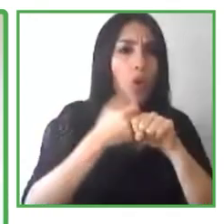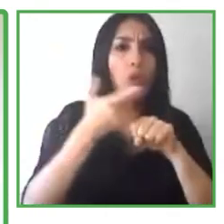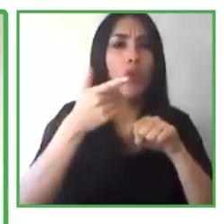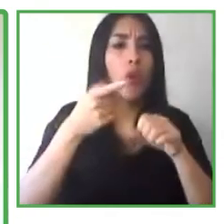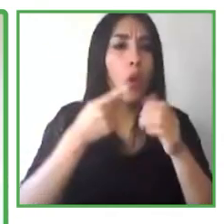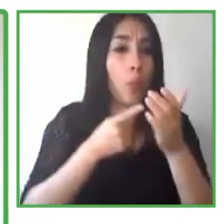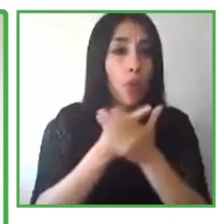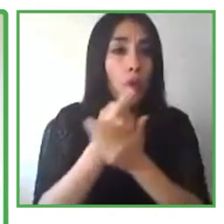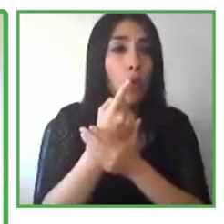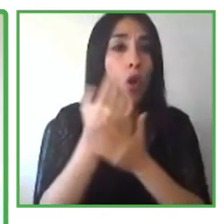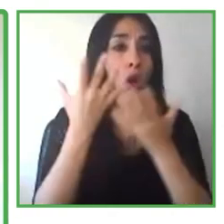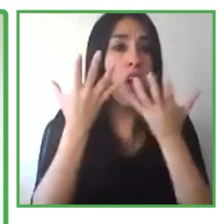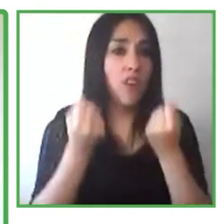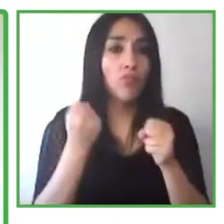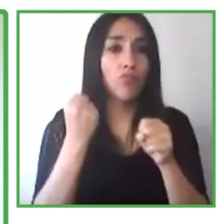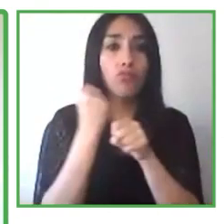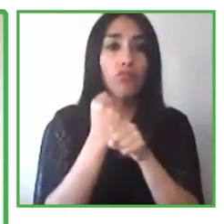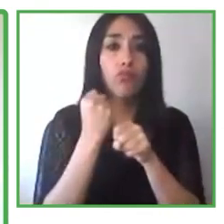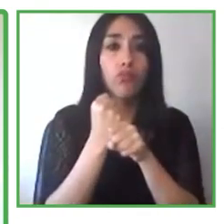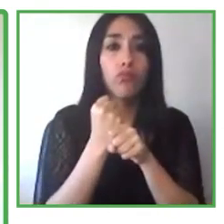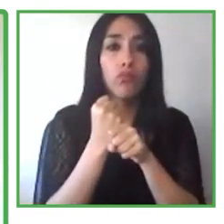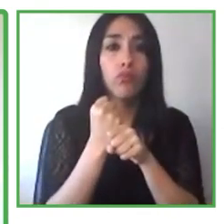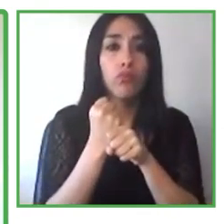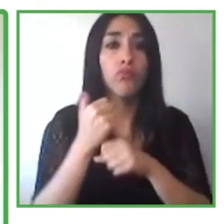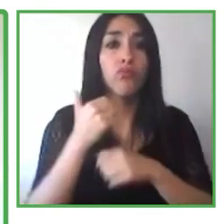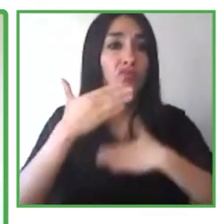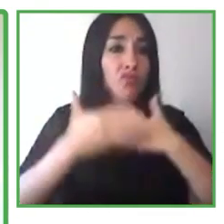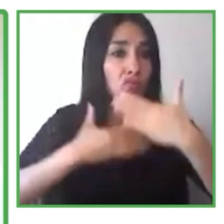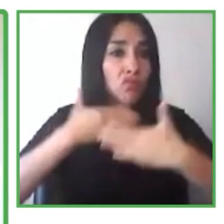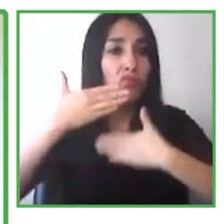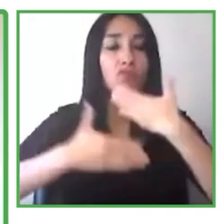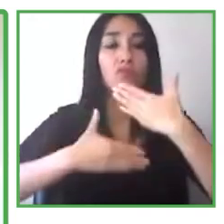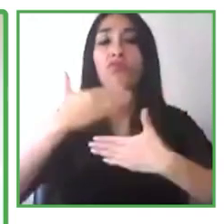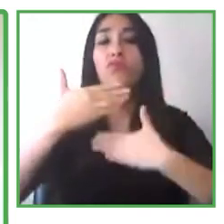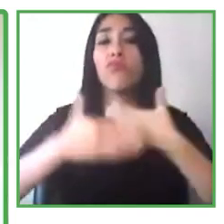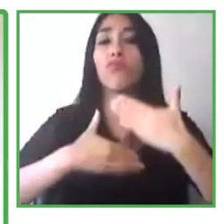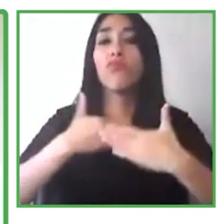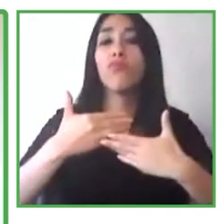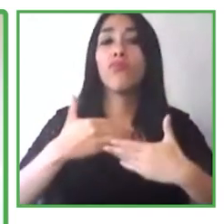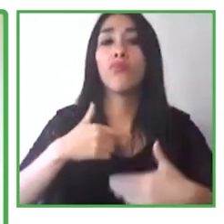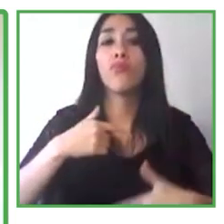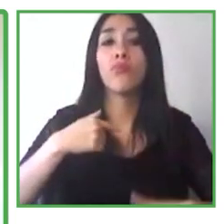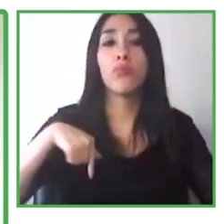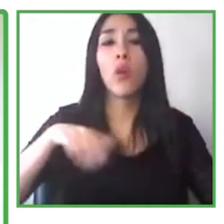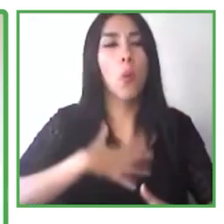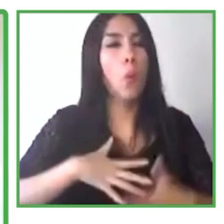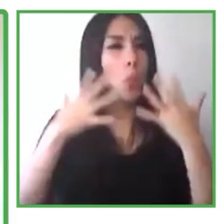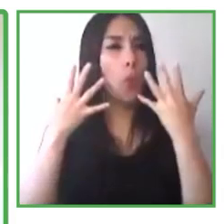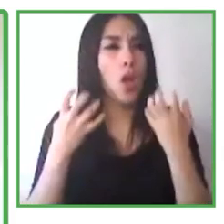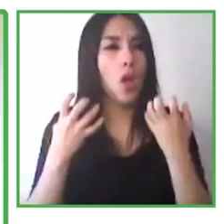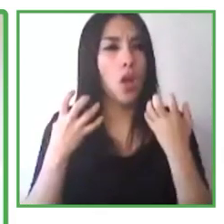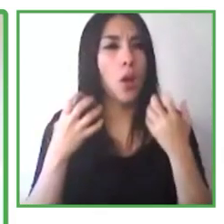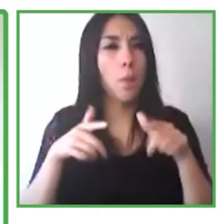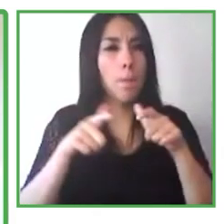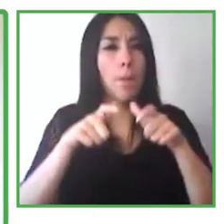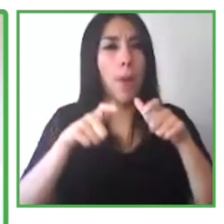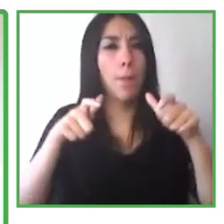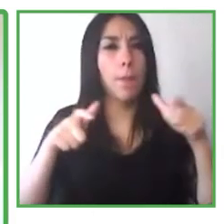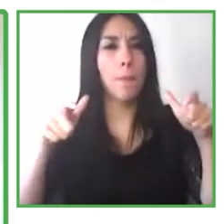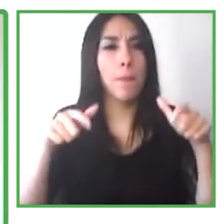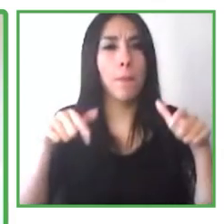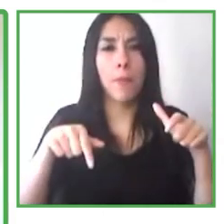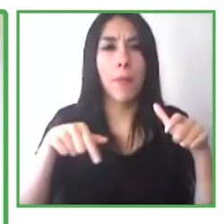sus carreras. Entonces, estamos bastante comprometidas a aumentar este conjunto de talentos construyendo distintos